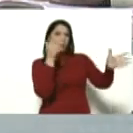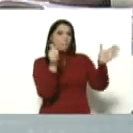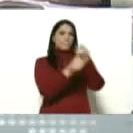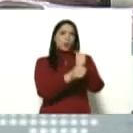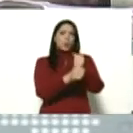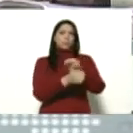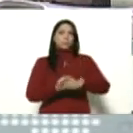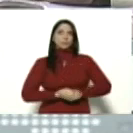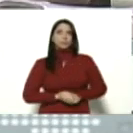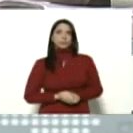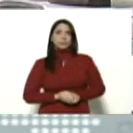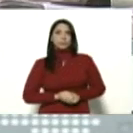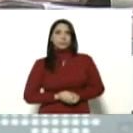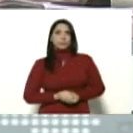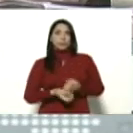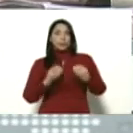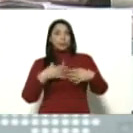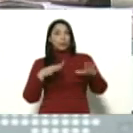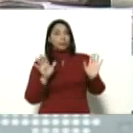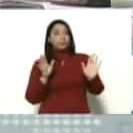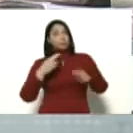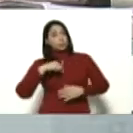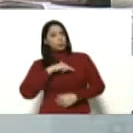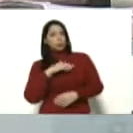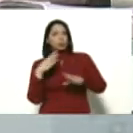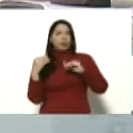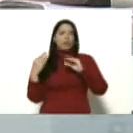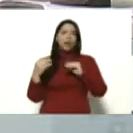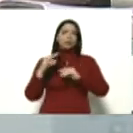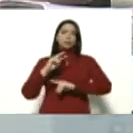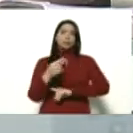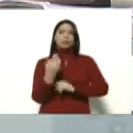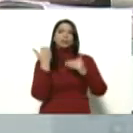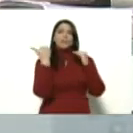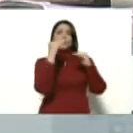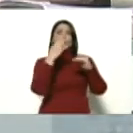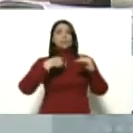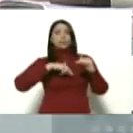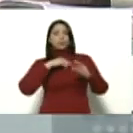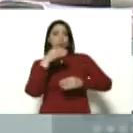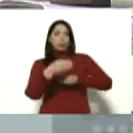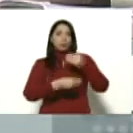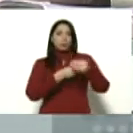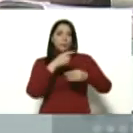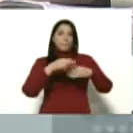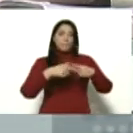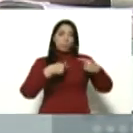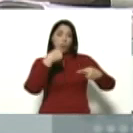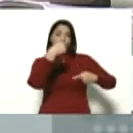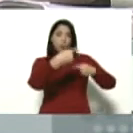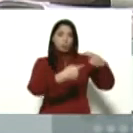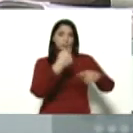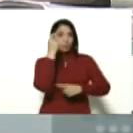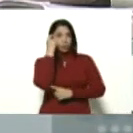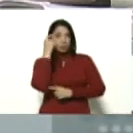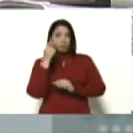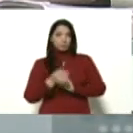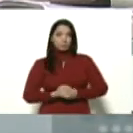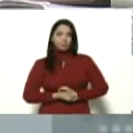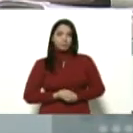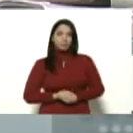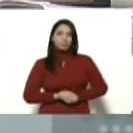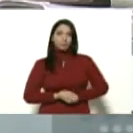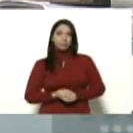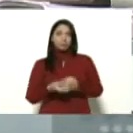masiva. Así que estuvimos hablando de esta segunda fase que estaremos aplicando en los próximos días. Y, bueno,